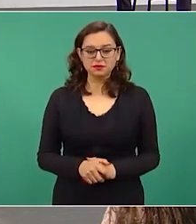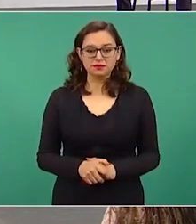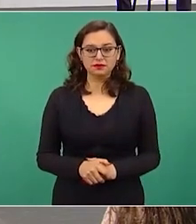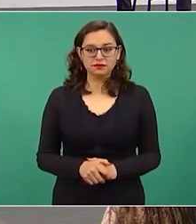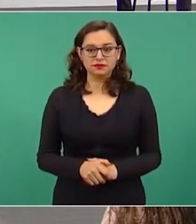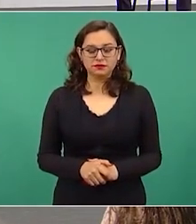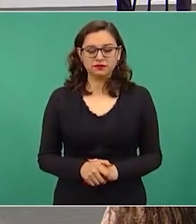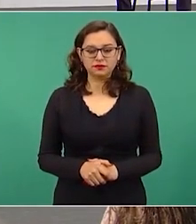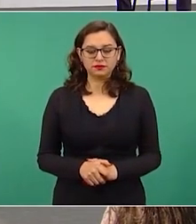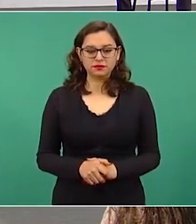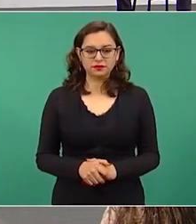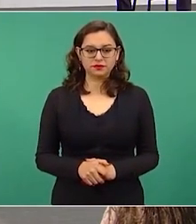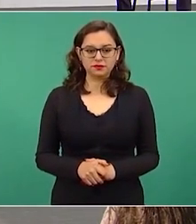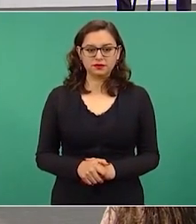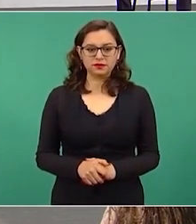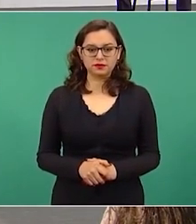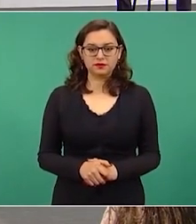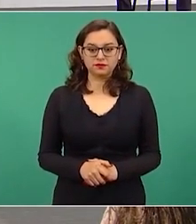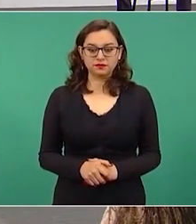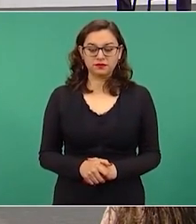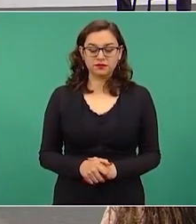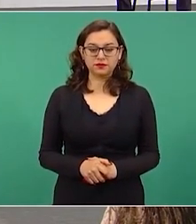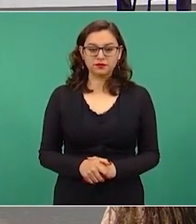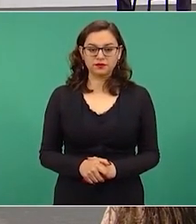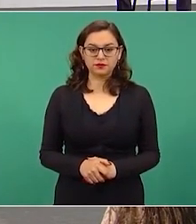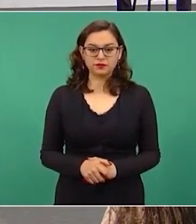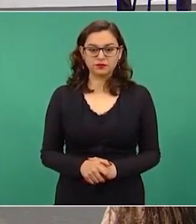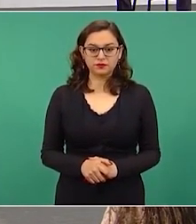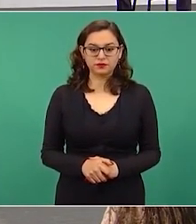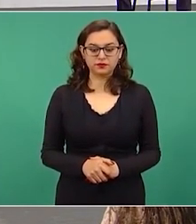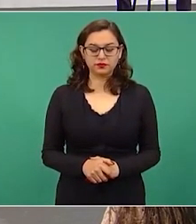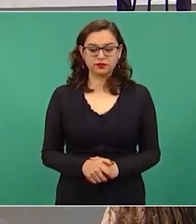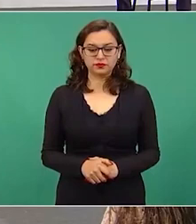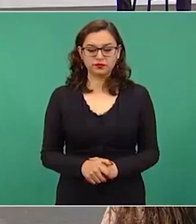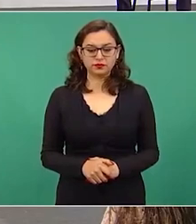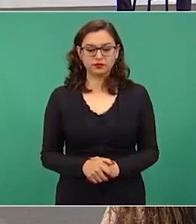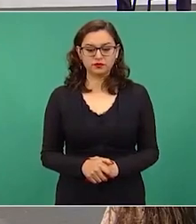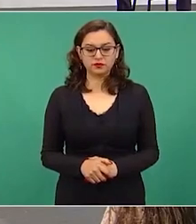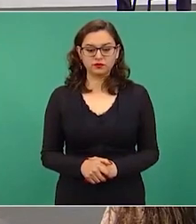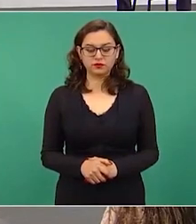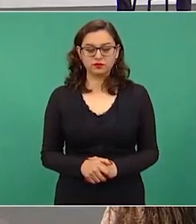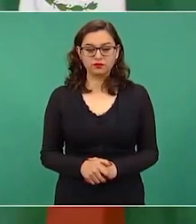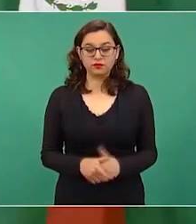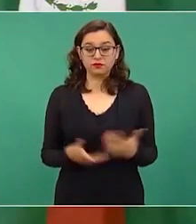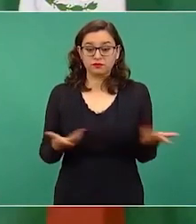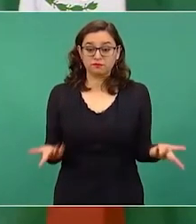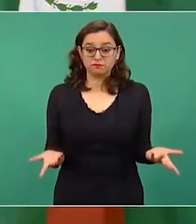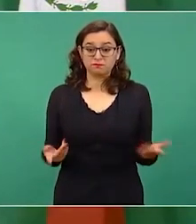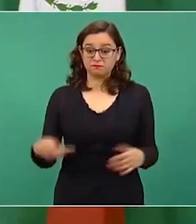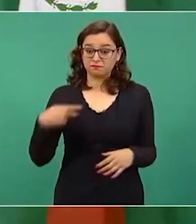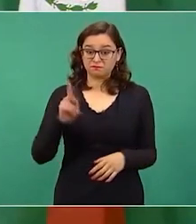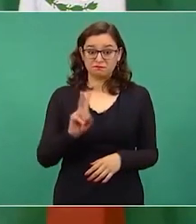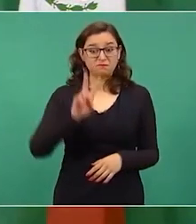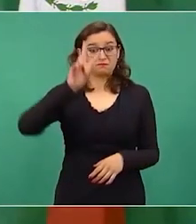pero esto es para que entre todos